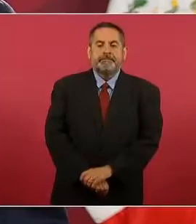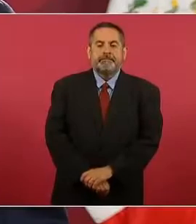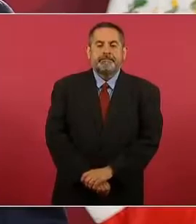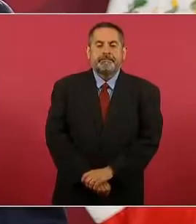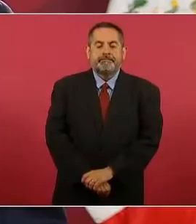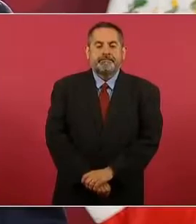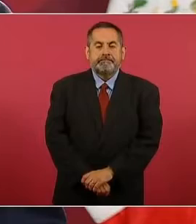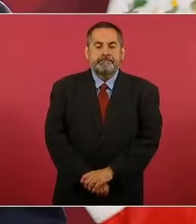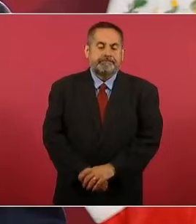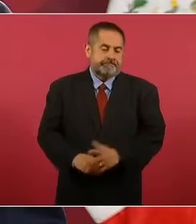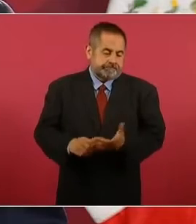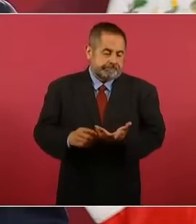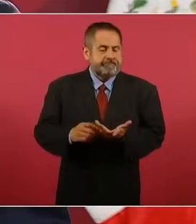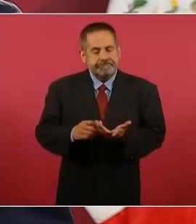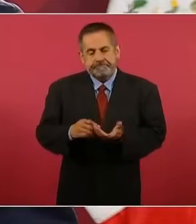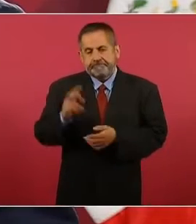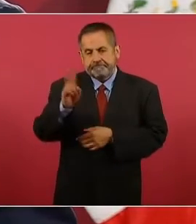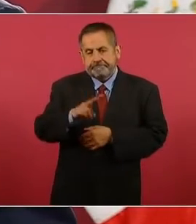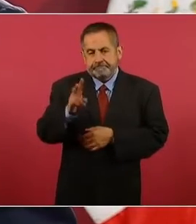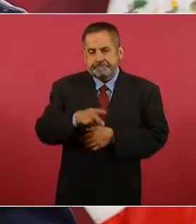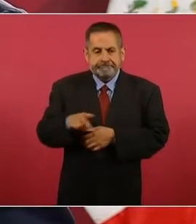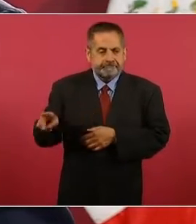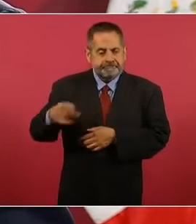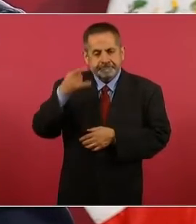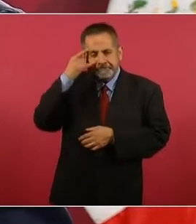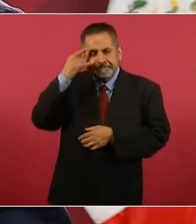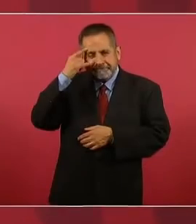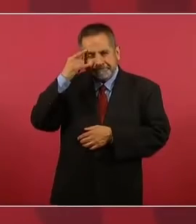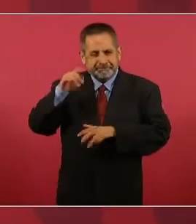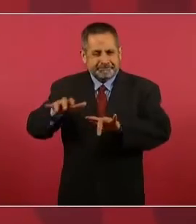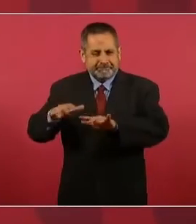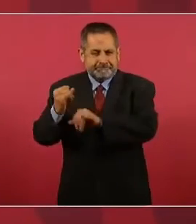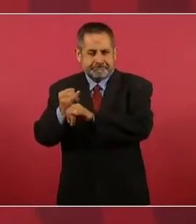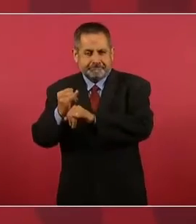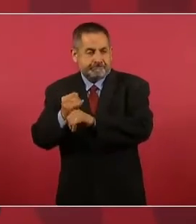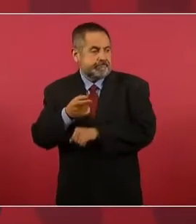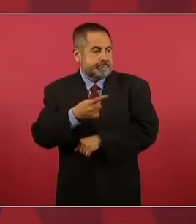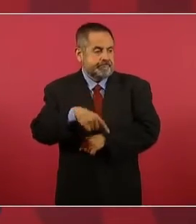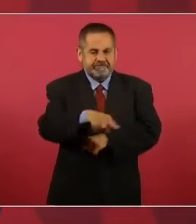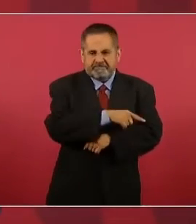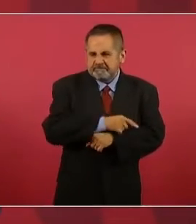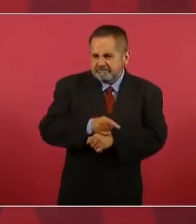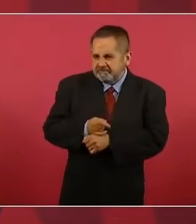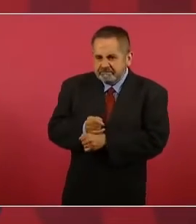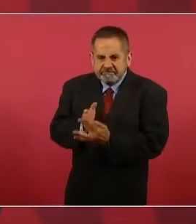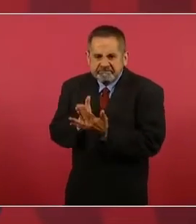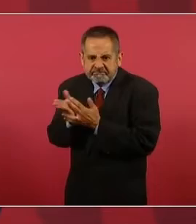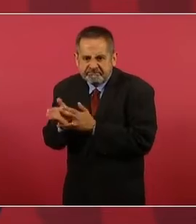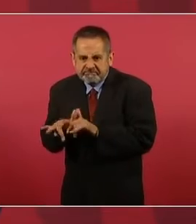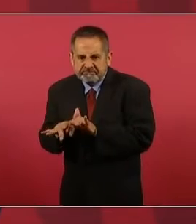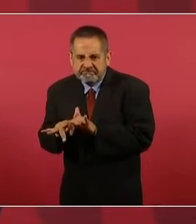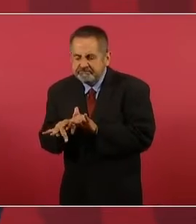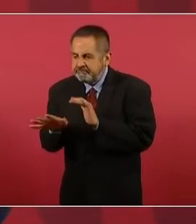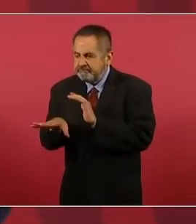en una plataforma en Campeche es porque se